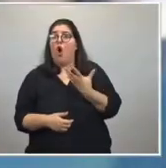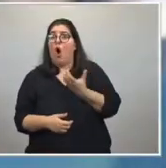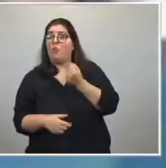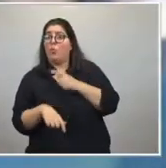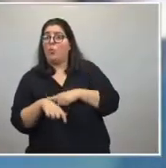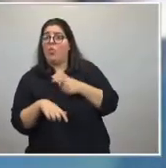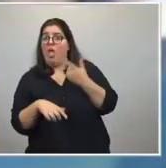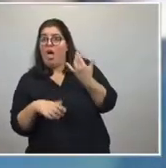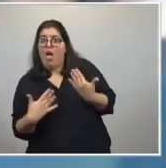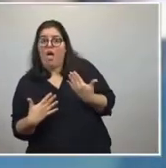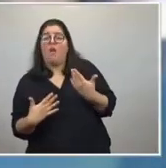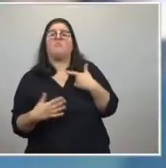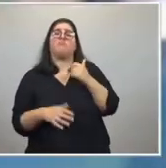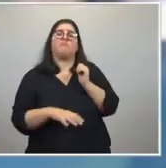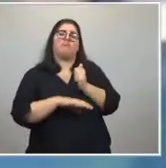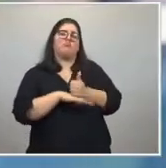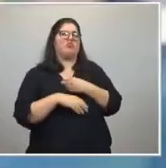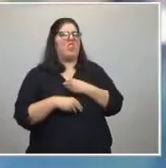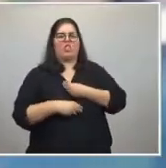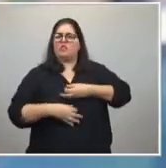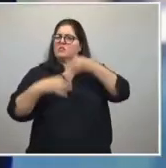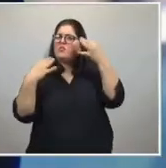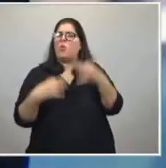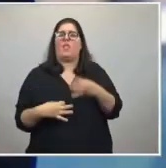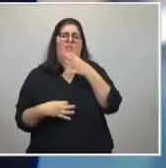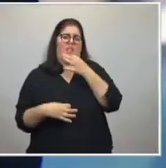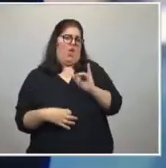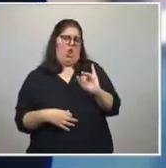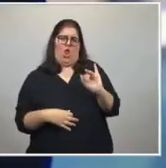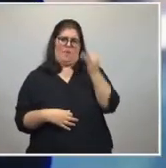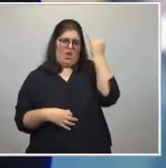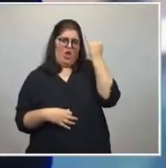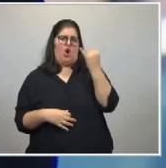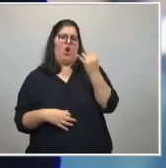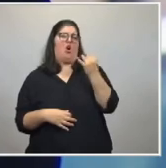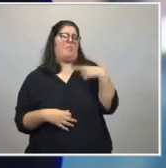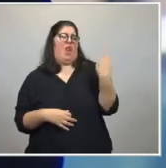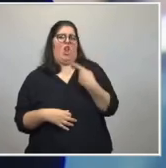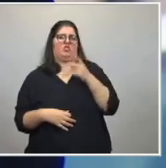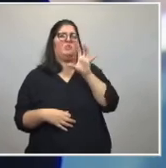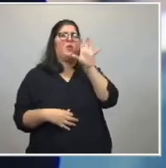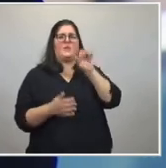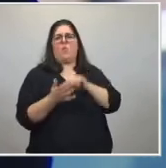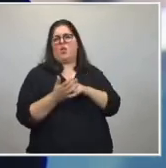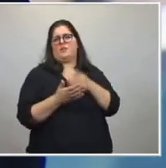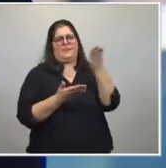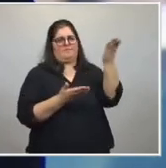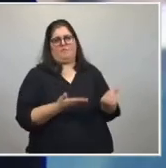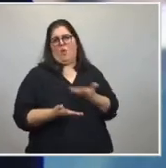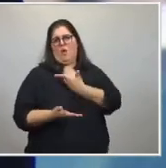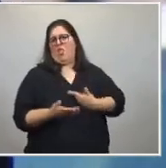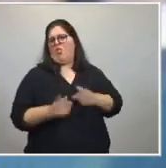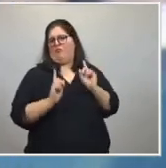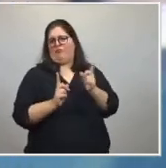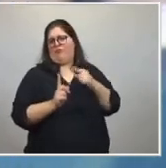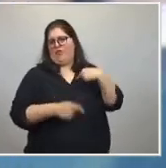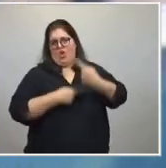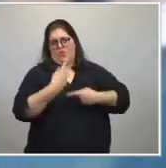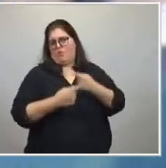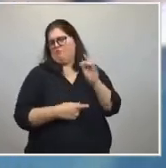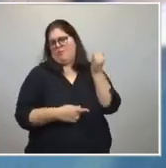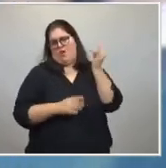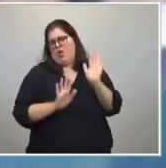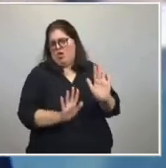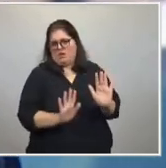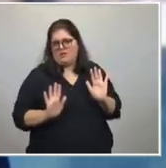si estoy seguro que es lo mejor que nos puede pasar en la provincia de Buenos Aires? Que sigas gobernando, que